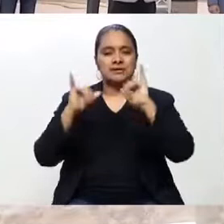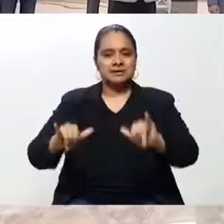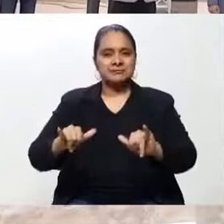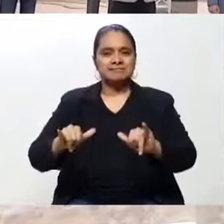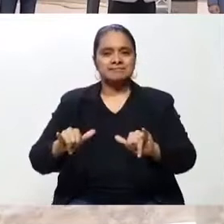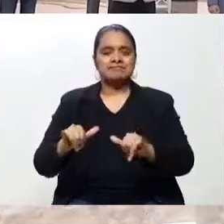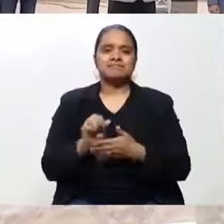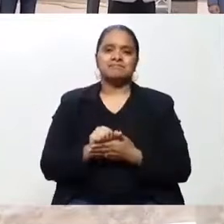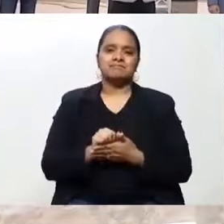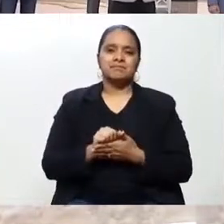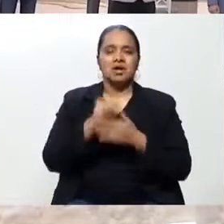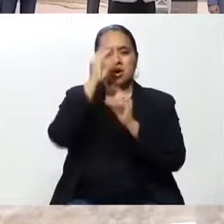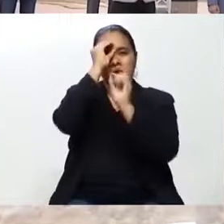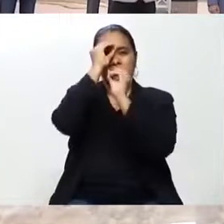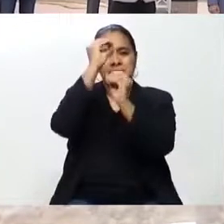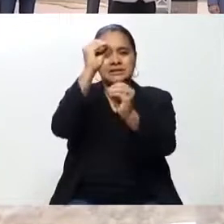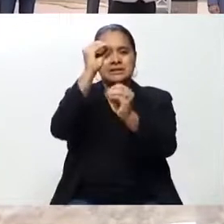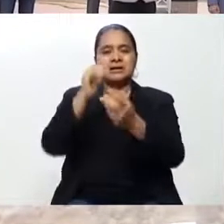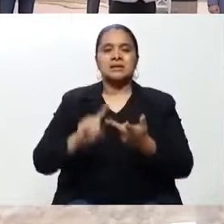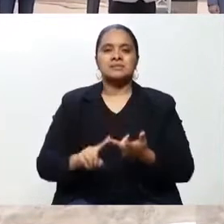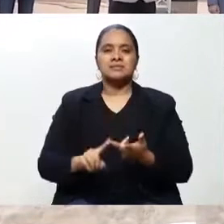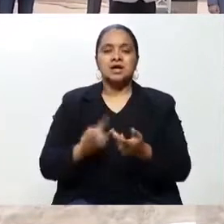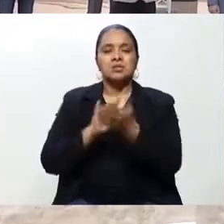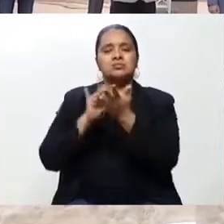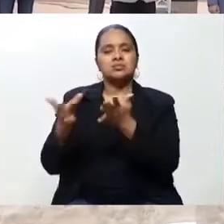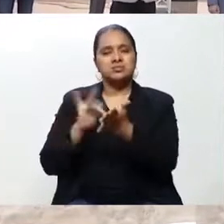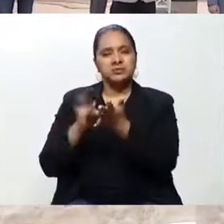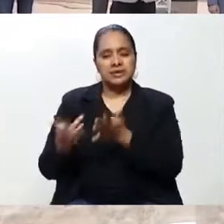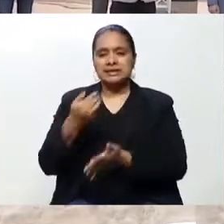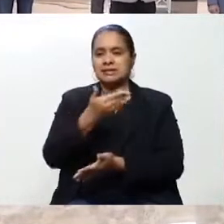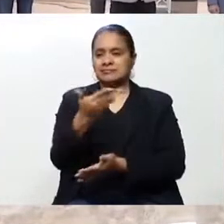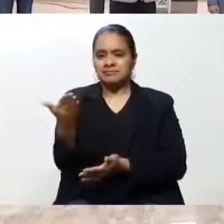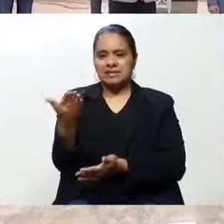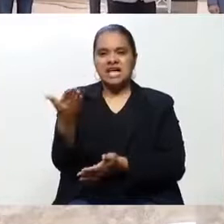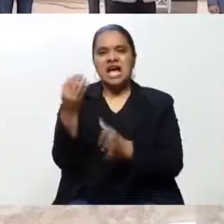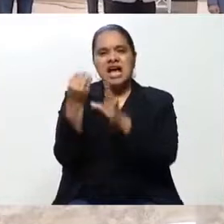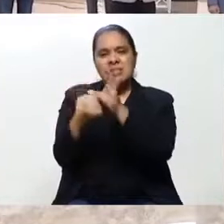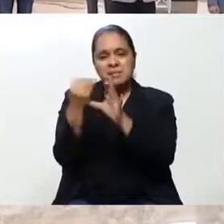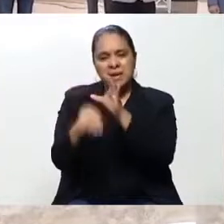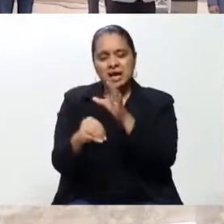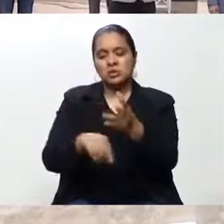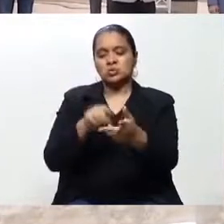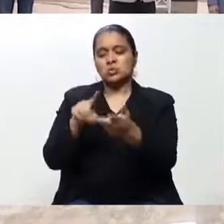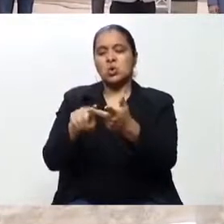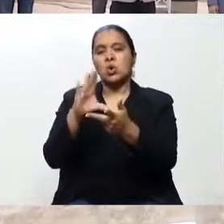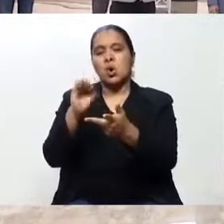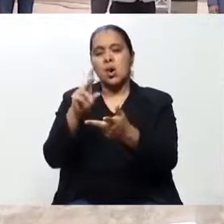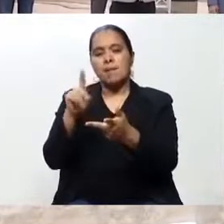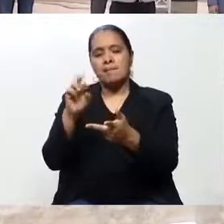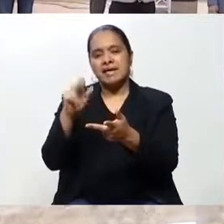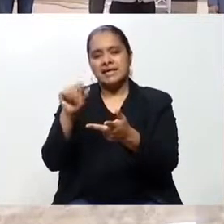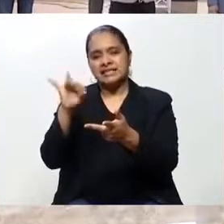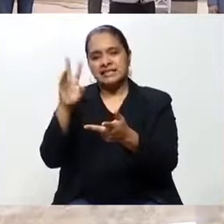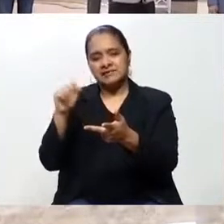Nuevamente, a la banca privada, a las cooperativas de ahorro y crédito, a los centros reguladores que están aquí, y de igual manera al